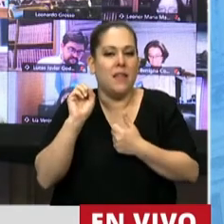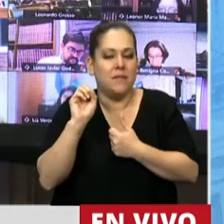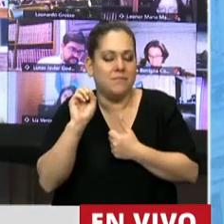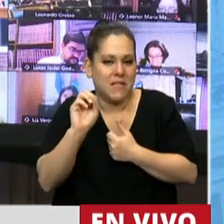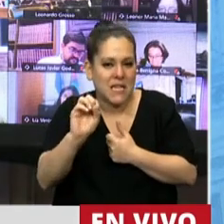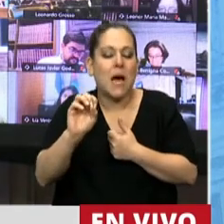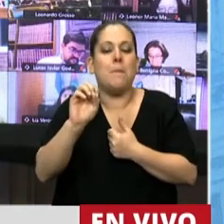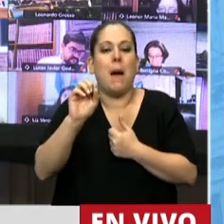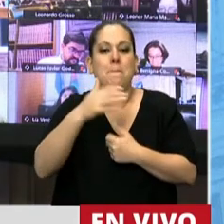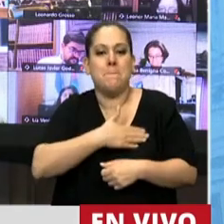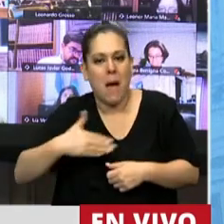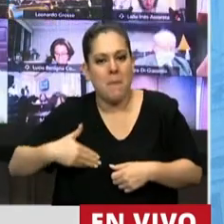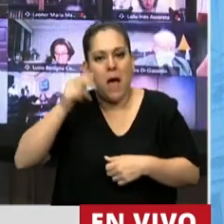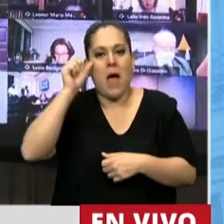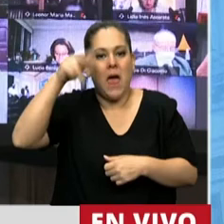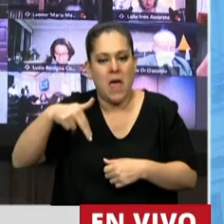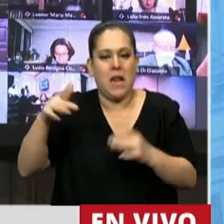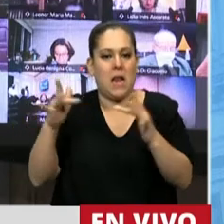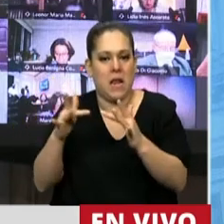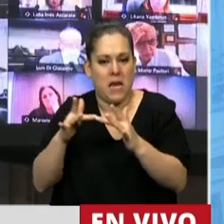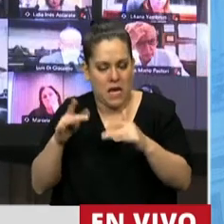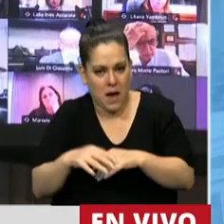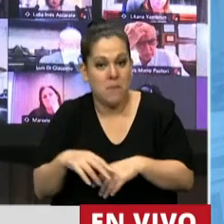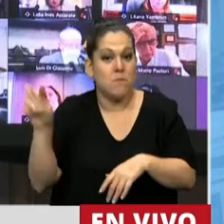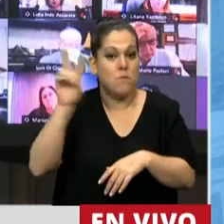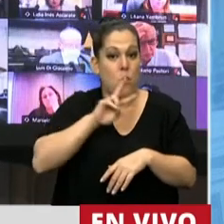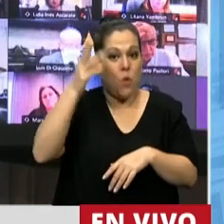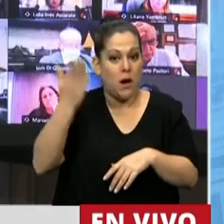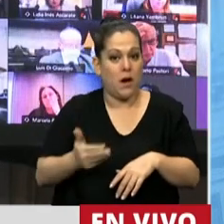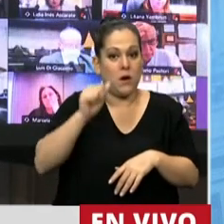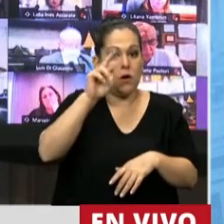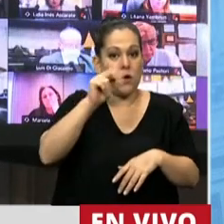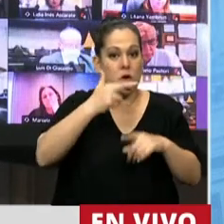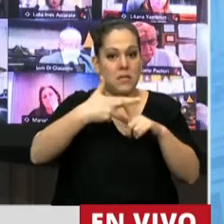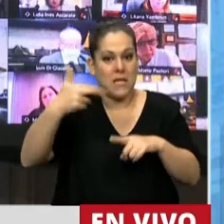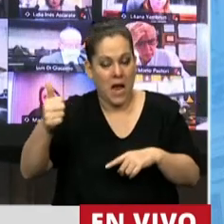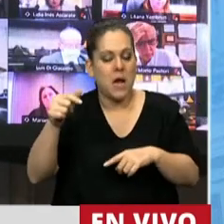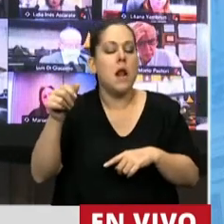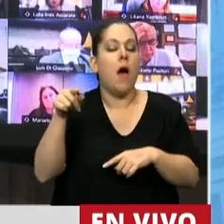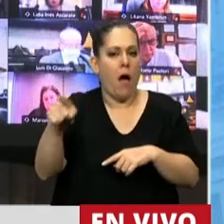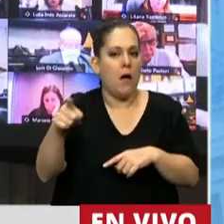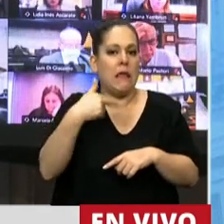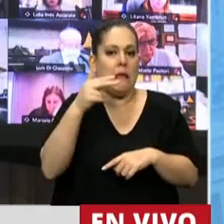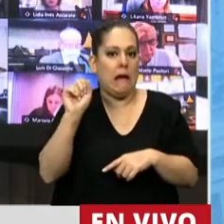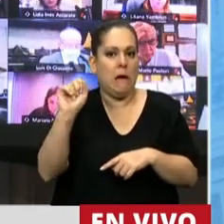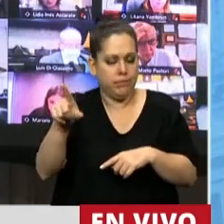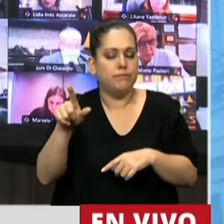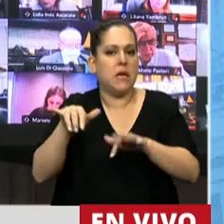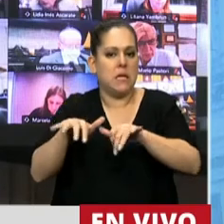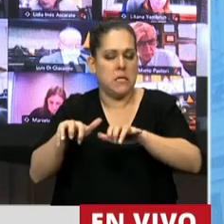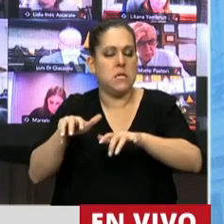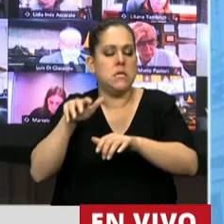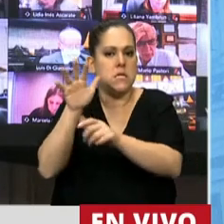presente en esta sesión. Roxana es una luchadora. Su hija fue víctima de ciberacoso y ella,